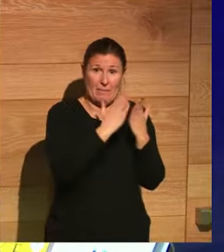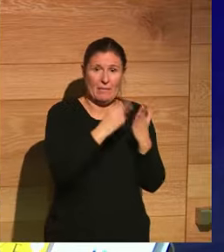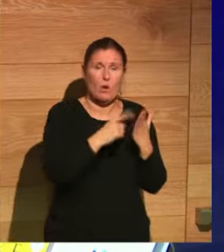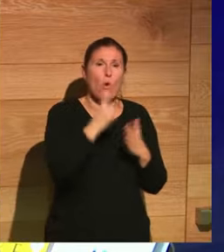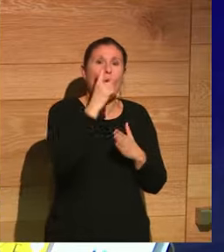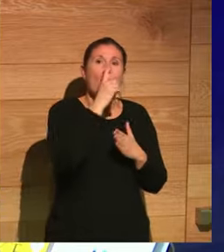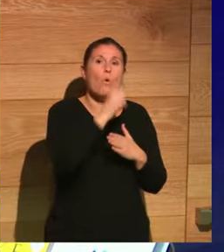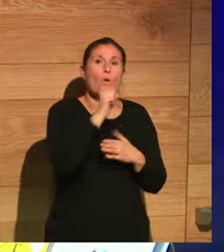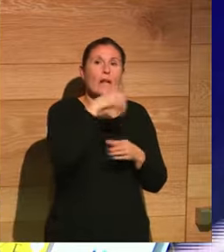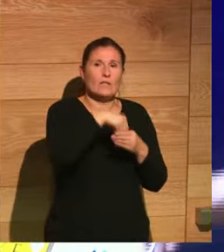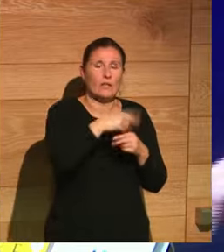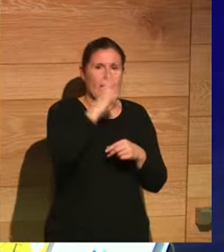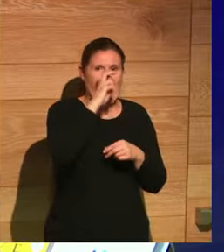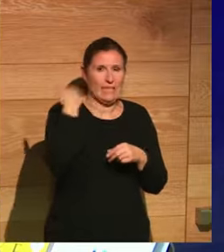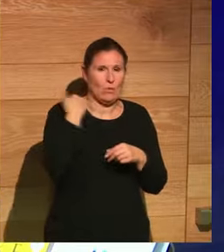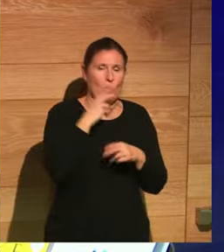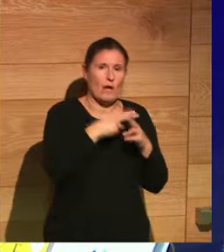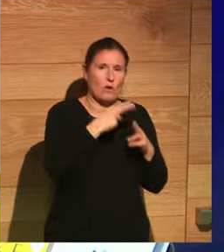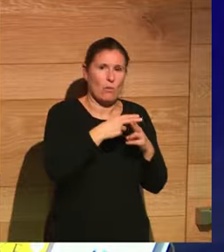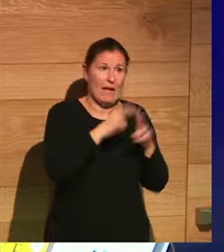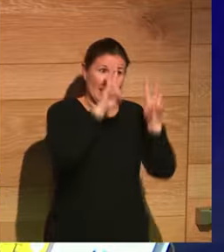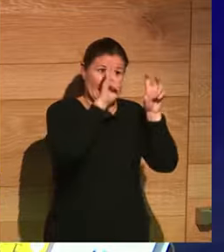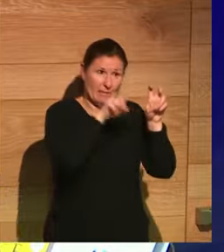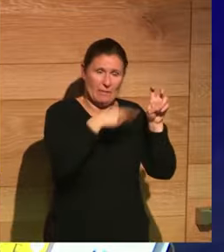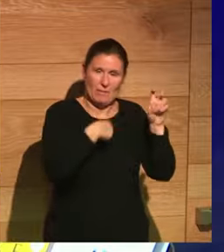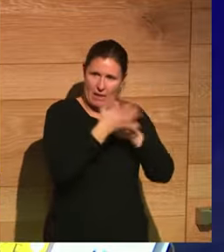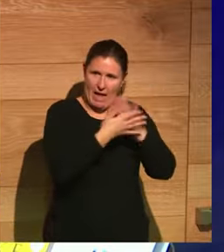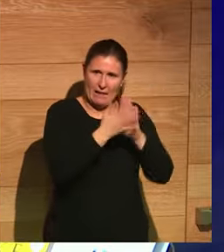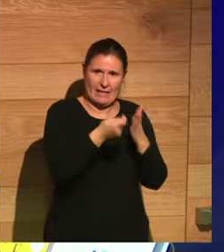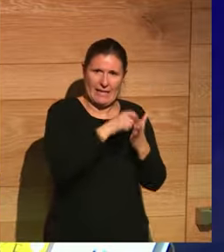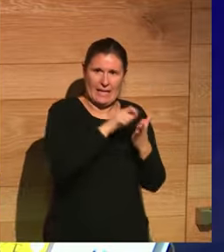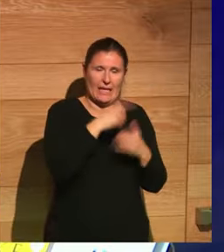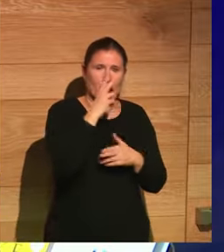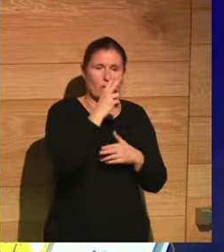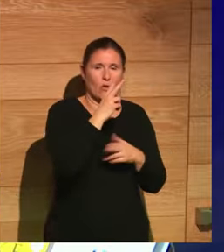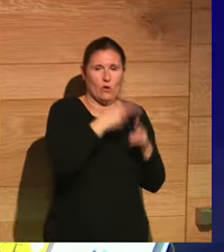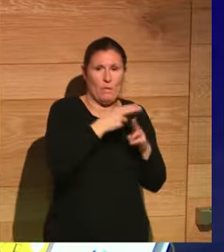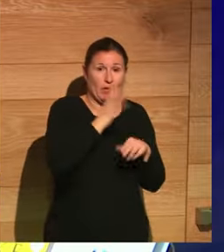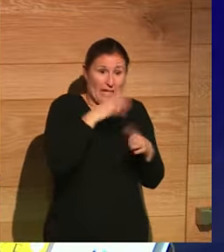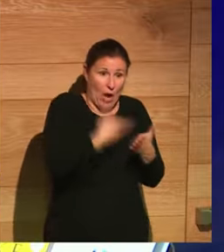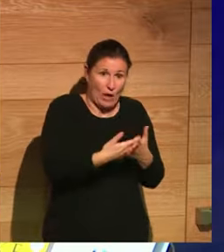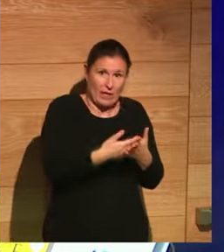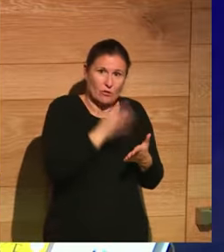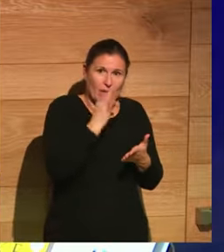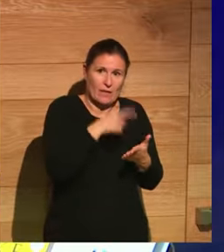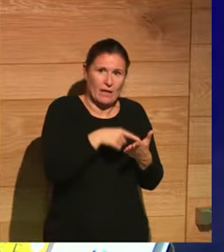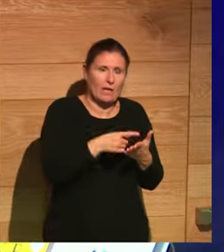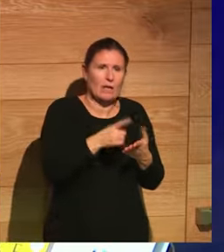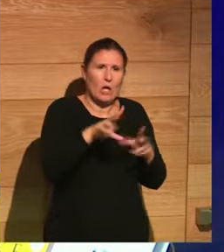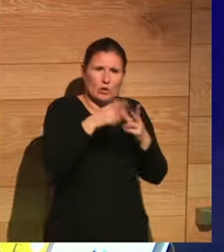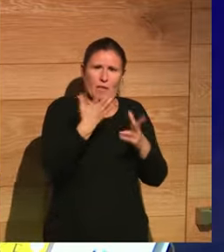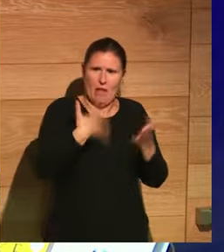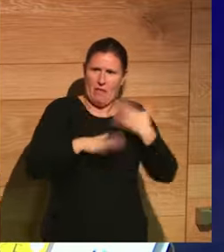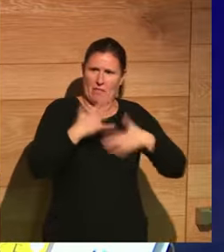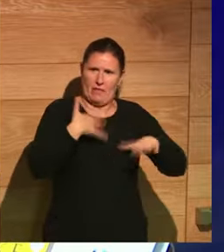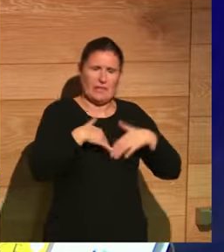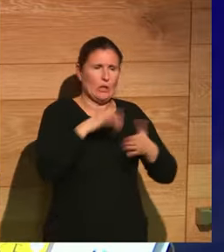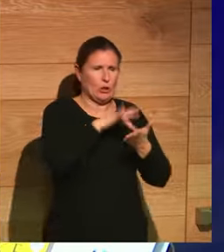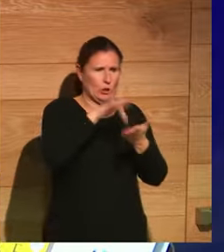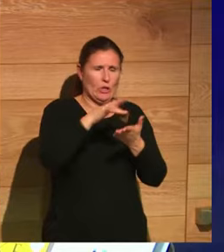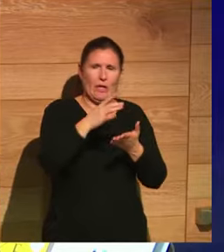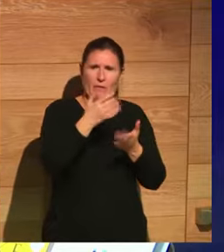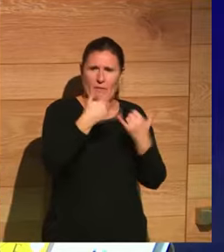un año en antigua Roma precisamente trata sobre el calendario romano cómo ha llegado hasta nosotros y lo tenemos integrado todavía en nuestra sociedad las festividades